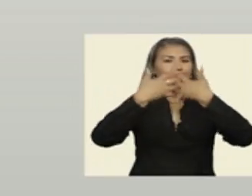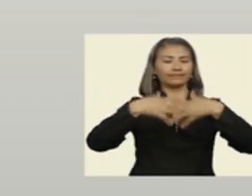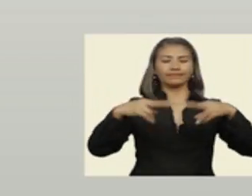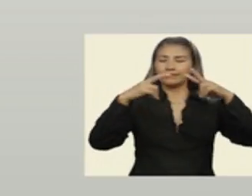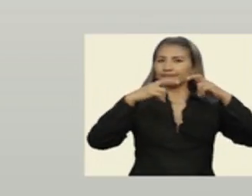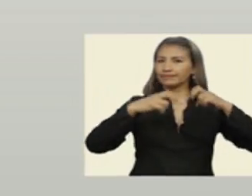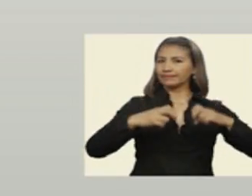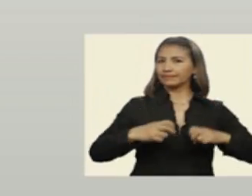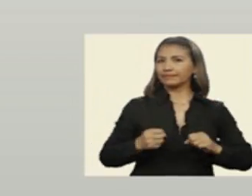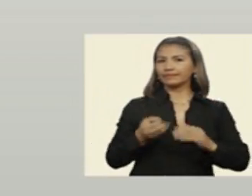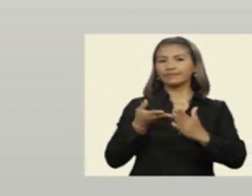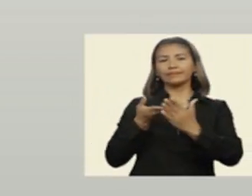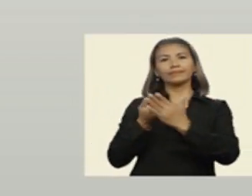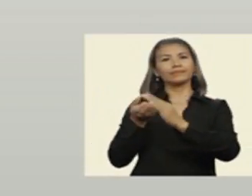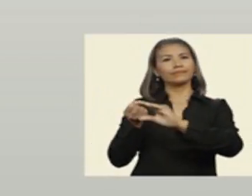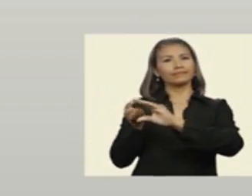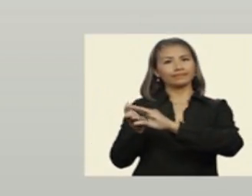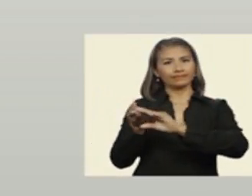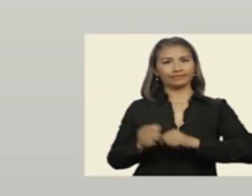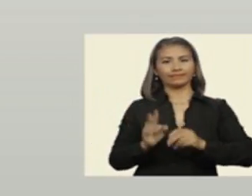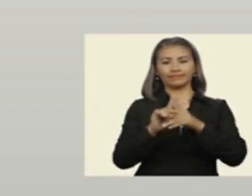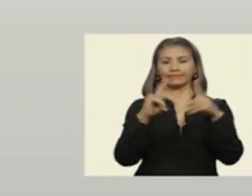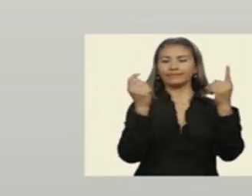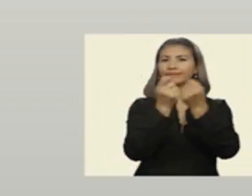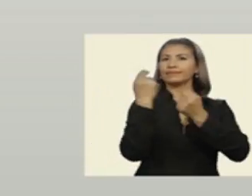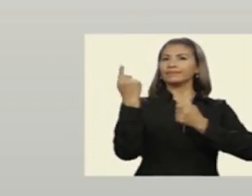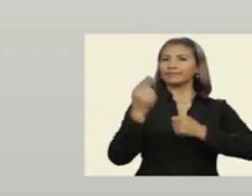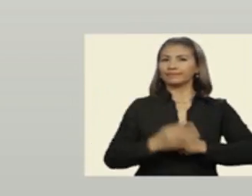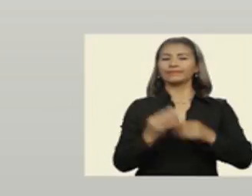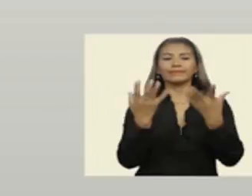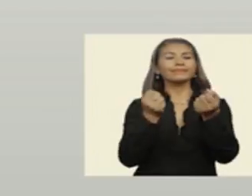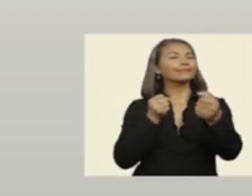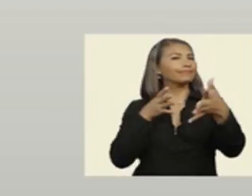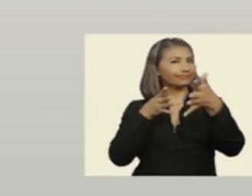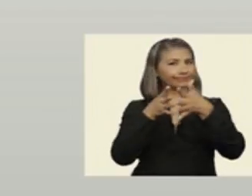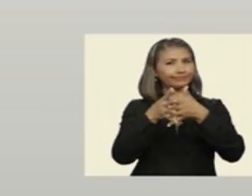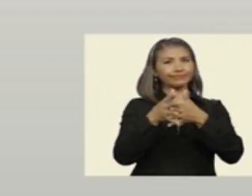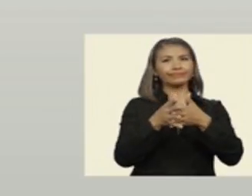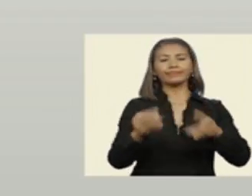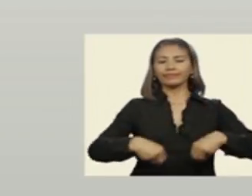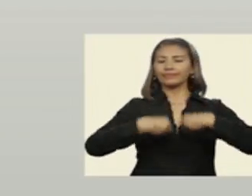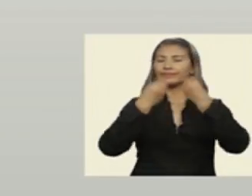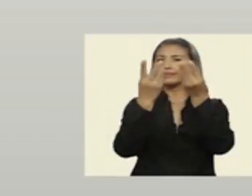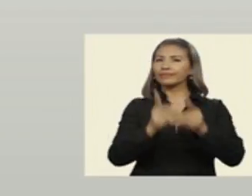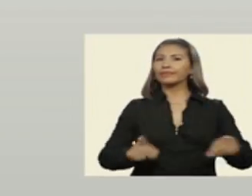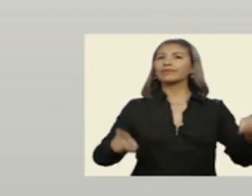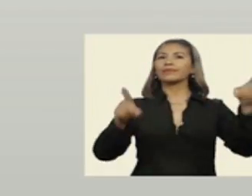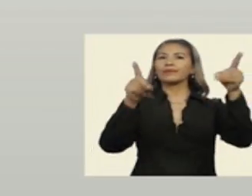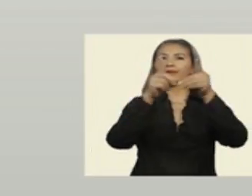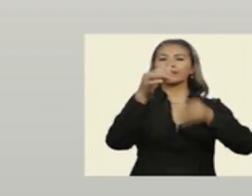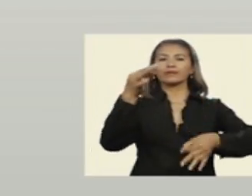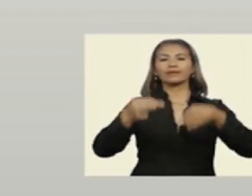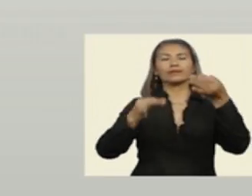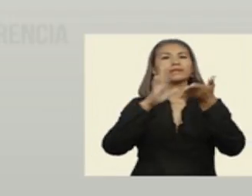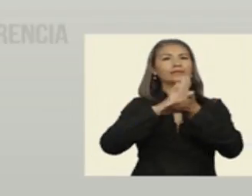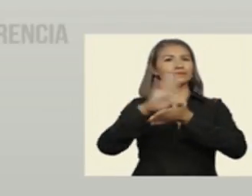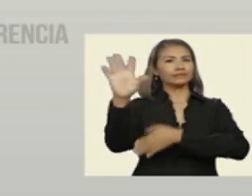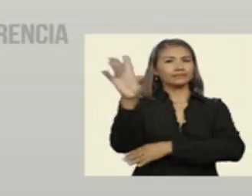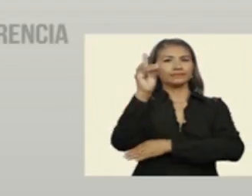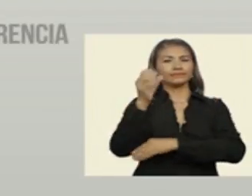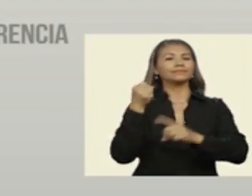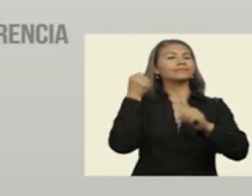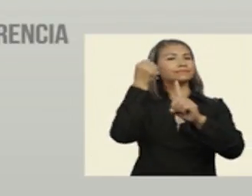Investigación de Ditos contra la Corrupción y Fiscal Departamental. Quiero transparentar y devolver la dignidad a la justicia boliviana,